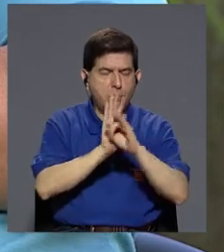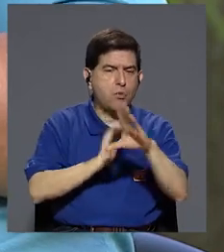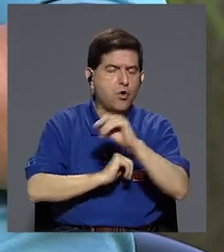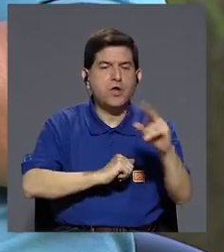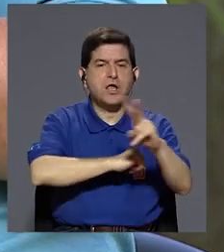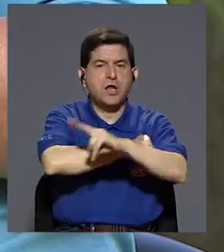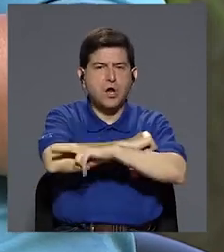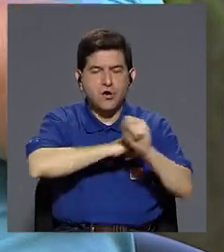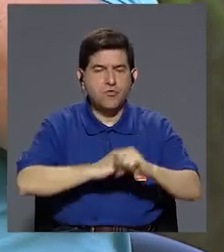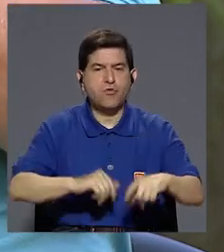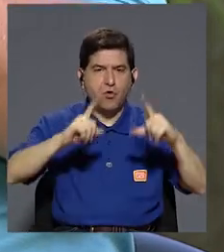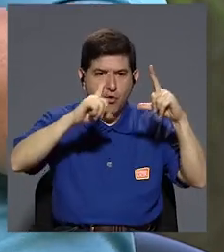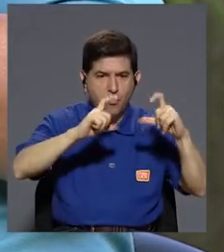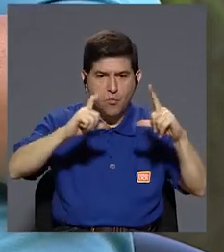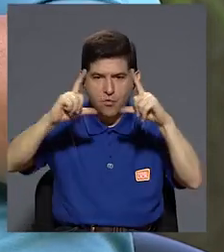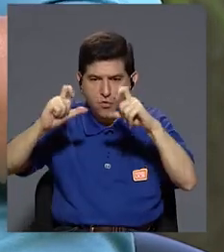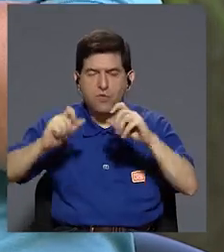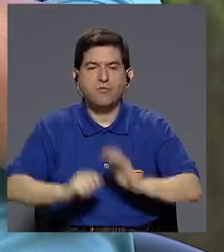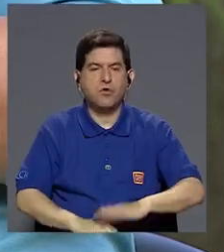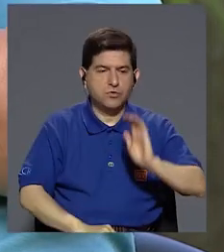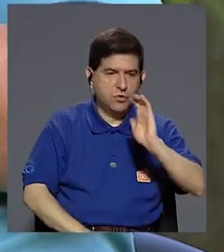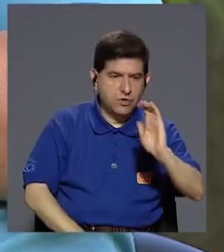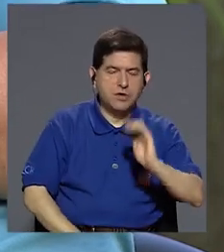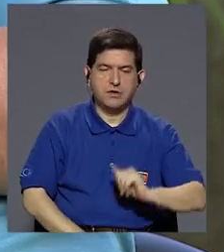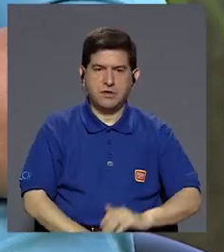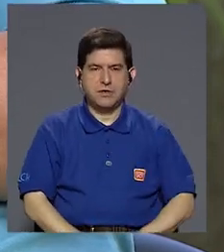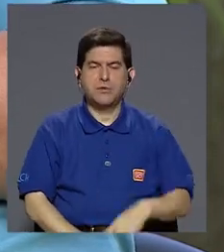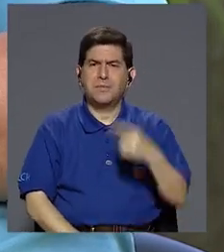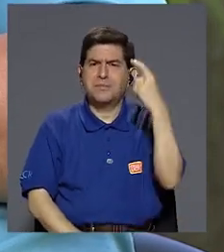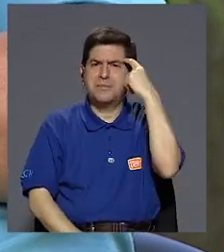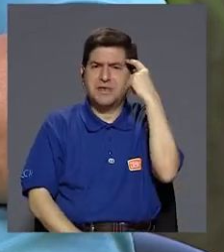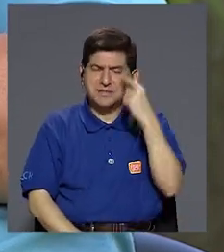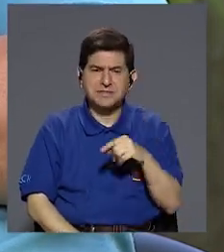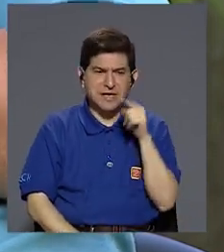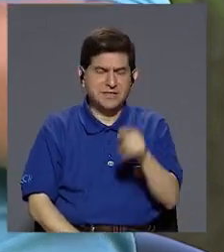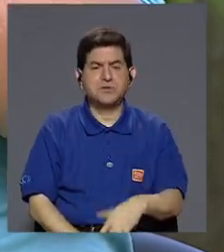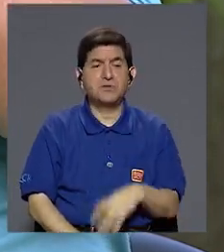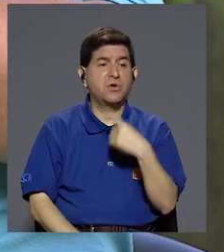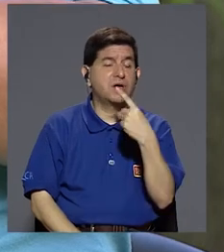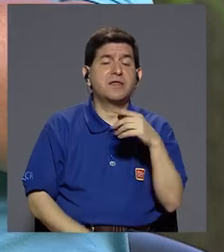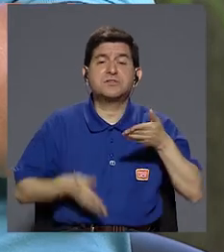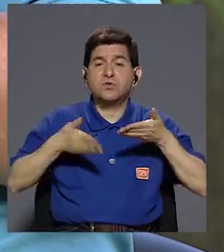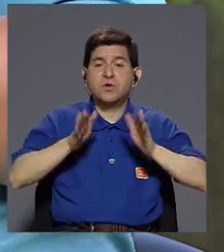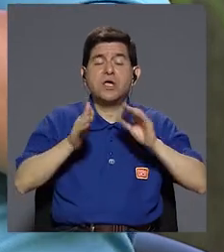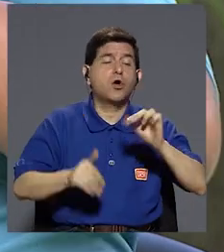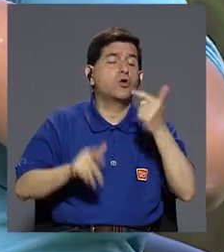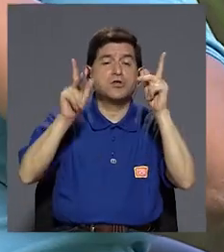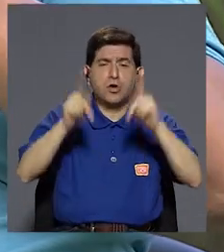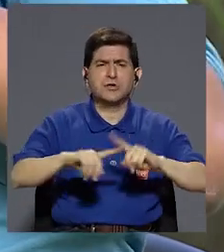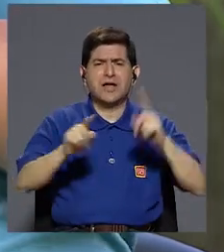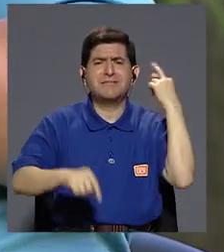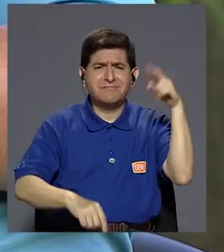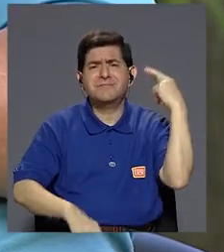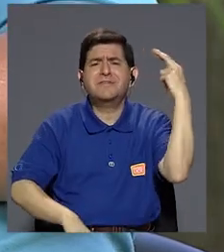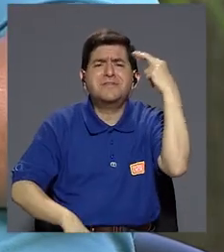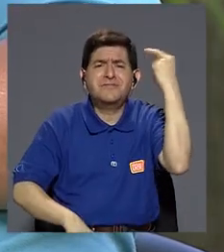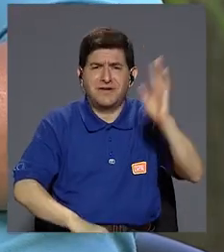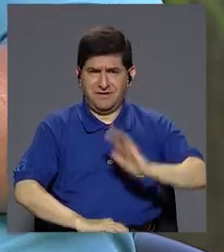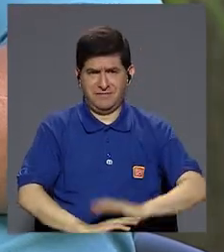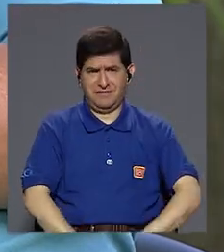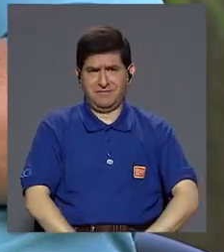robo de identidad. para hacerlas pasar por hijos de otras personas, ¿verdad? Por diversas razones.